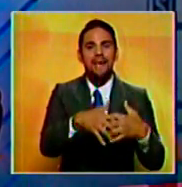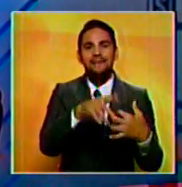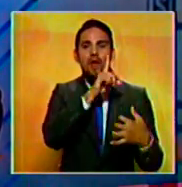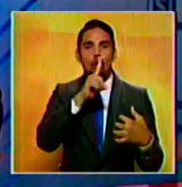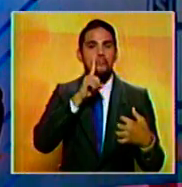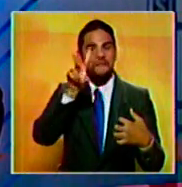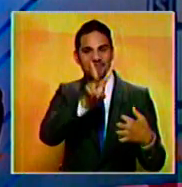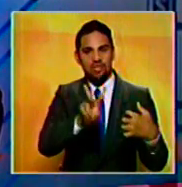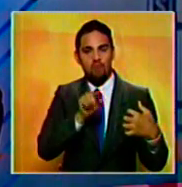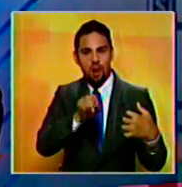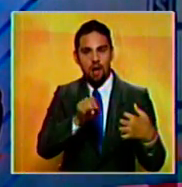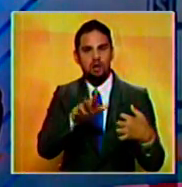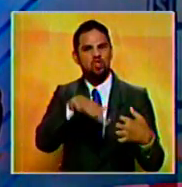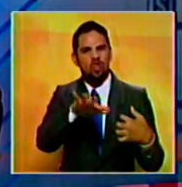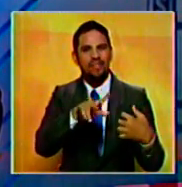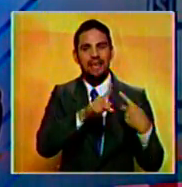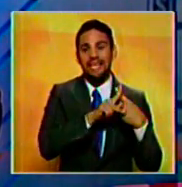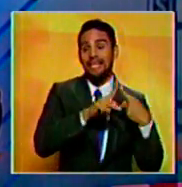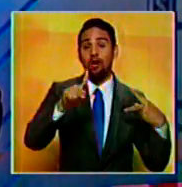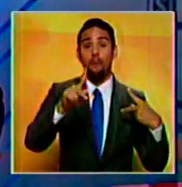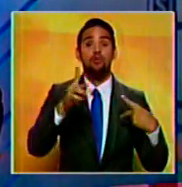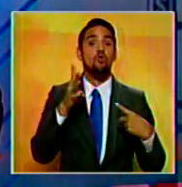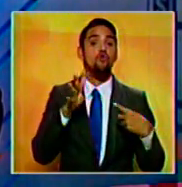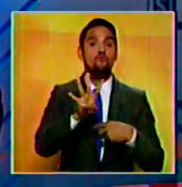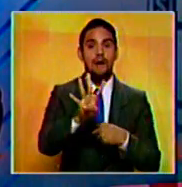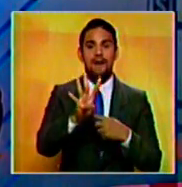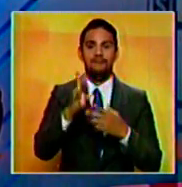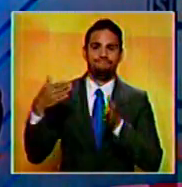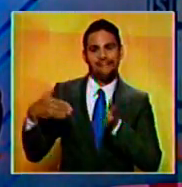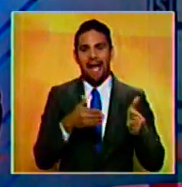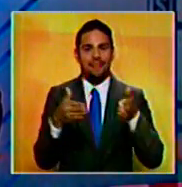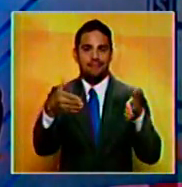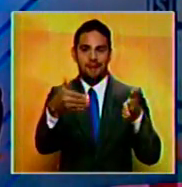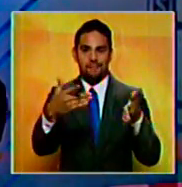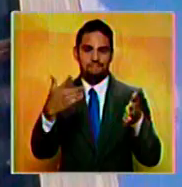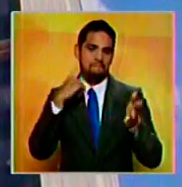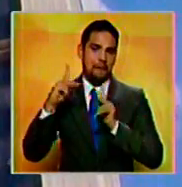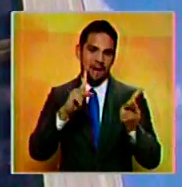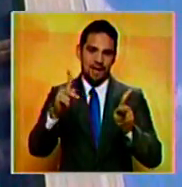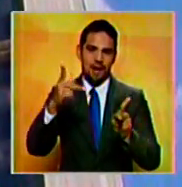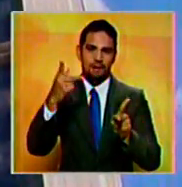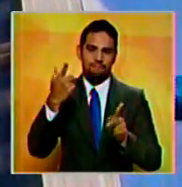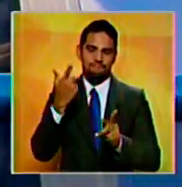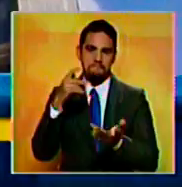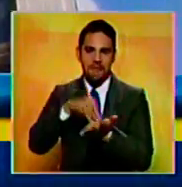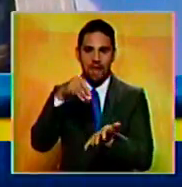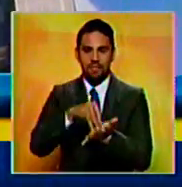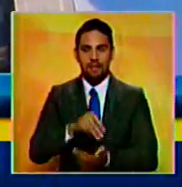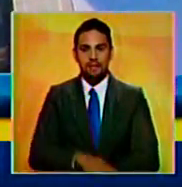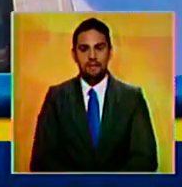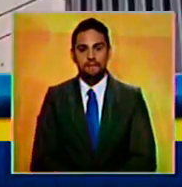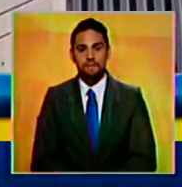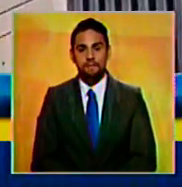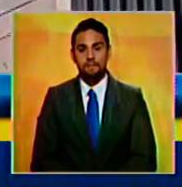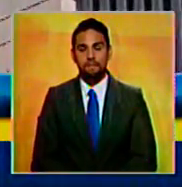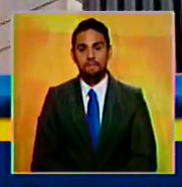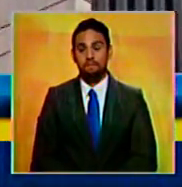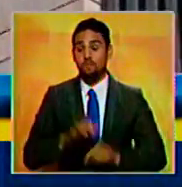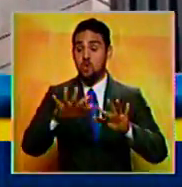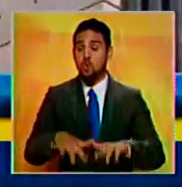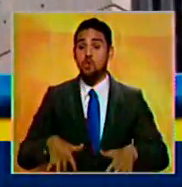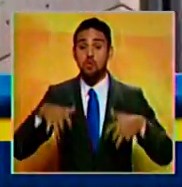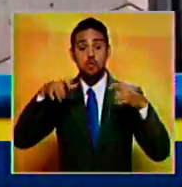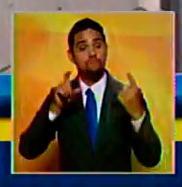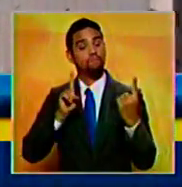Venezolana, ubicado en el kilómetro 9 de la carretera Panamericana en el estado Miranda. En la audiencia de presentación, las fiscales 22 y